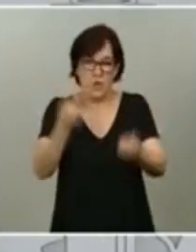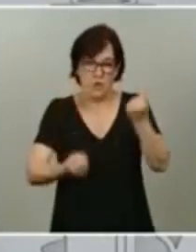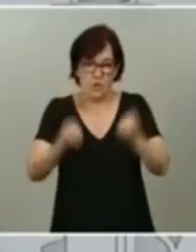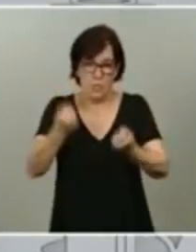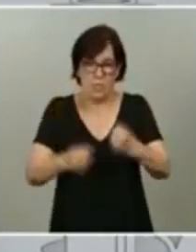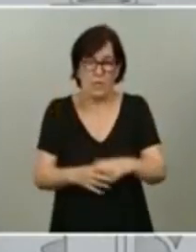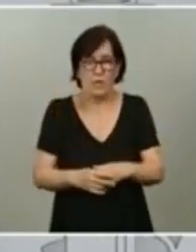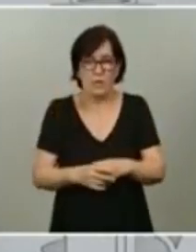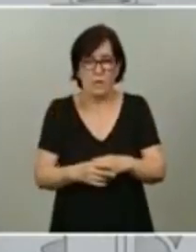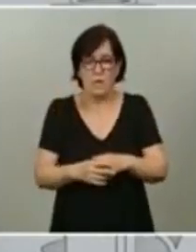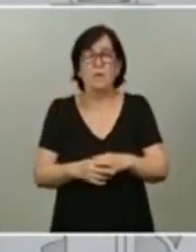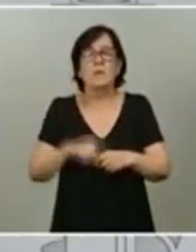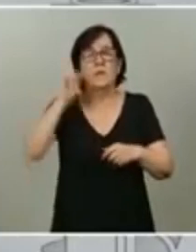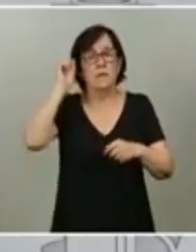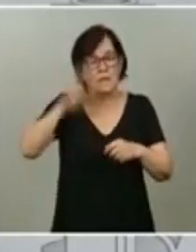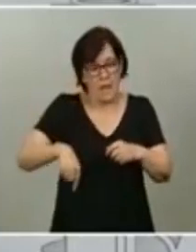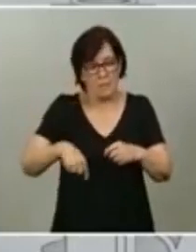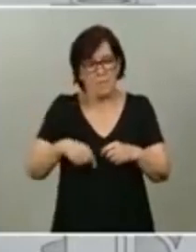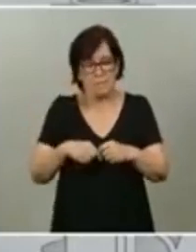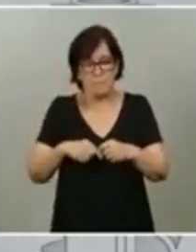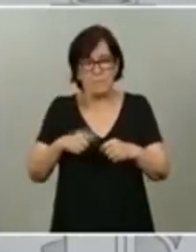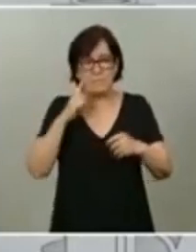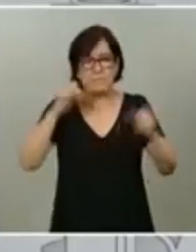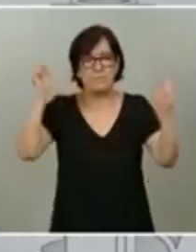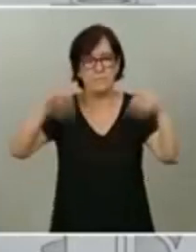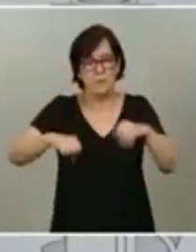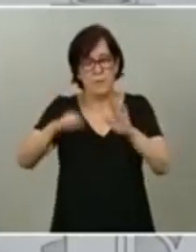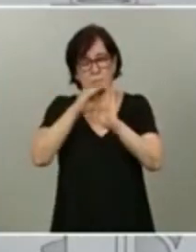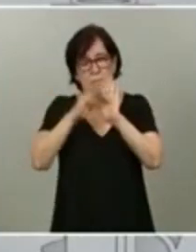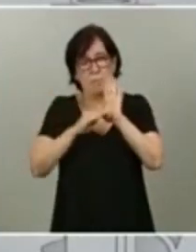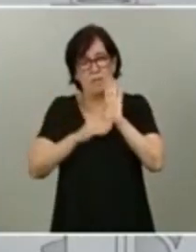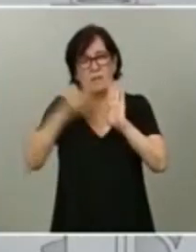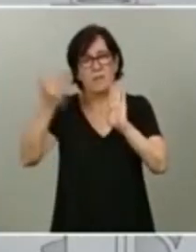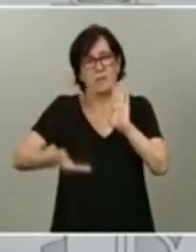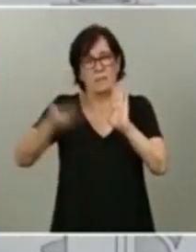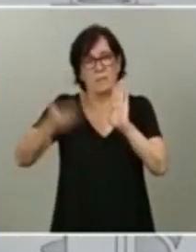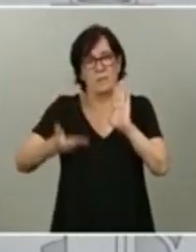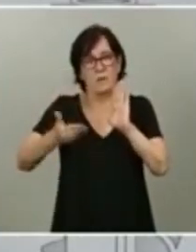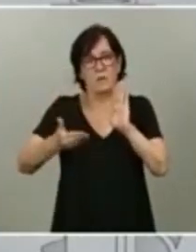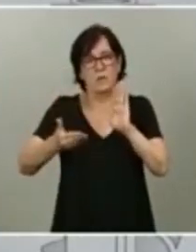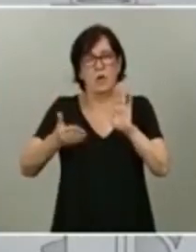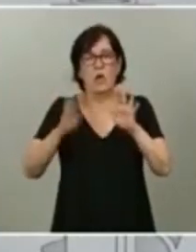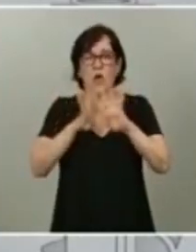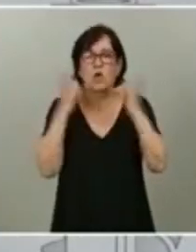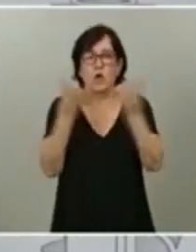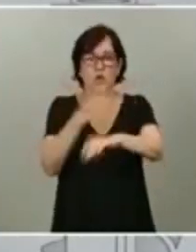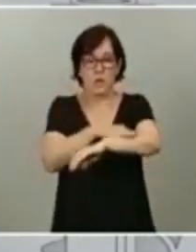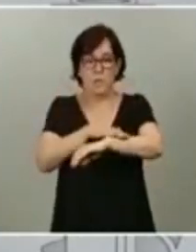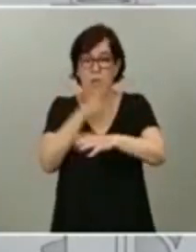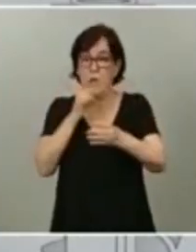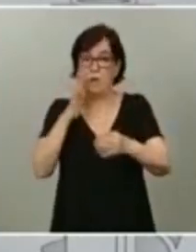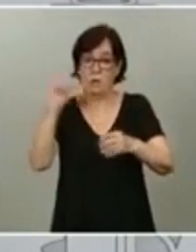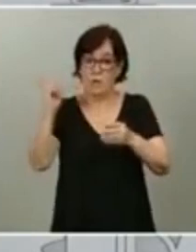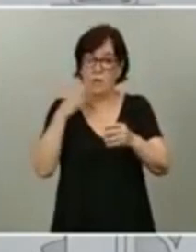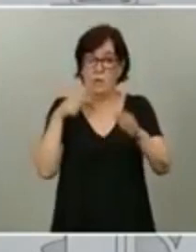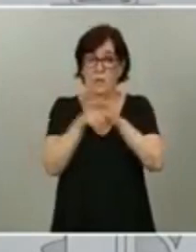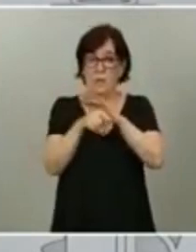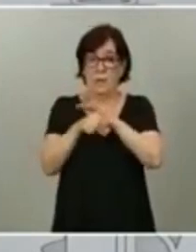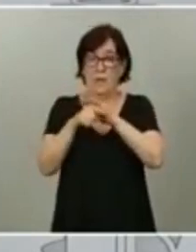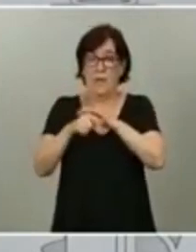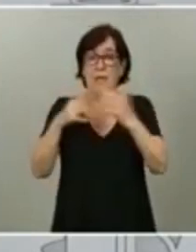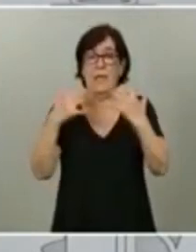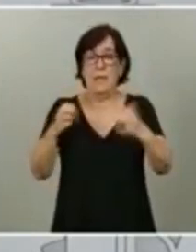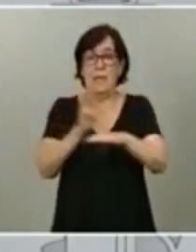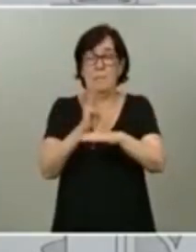sentido también de la aprobación de medidas tan importantes en el Consejo de Ministros, que ahora mismo están tramitándose en el Parlamento, como es la Ley